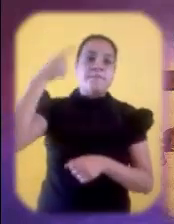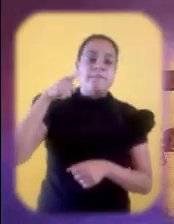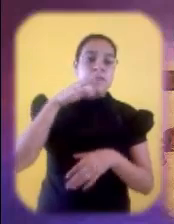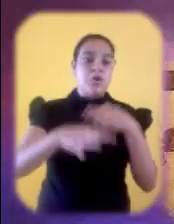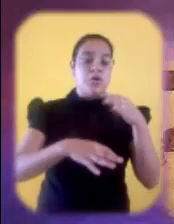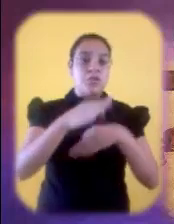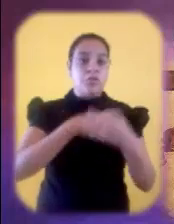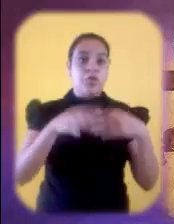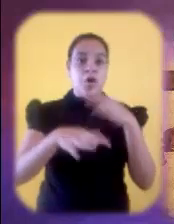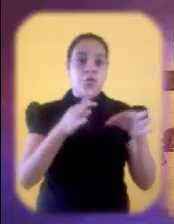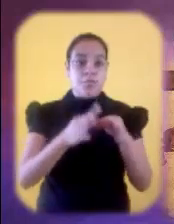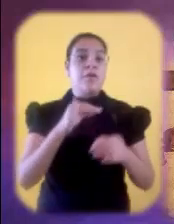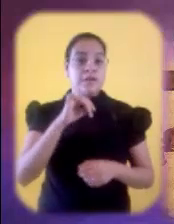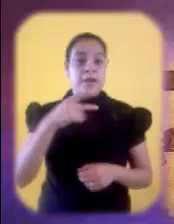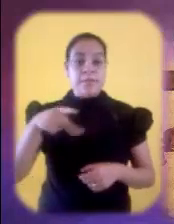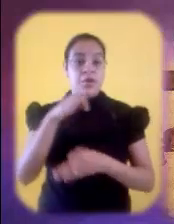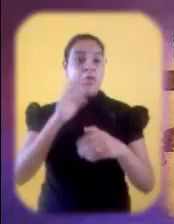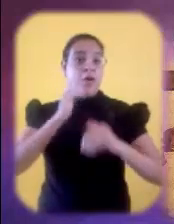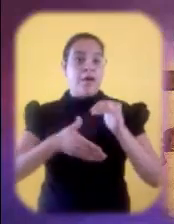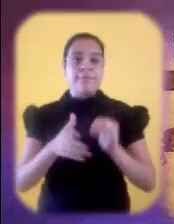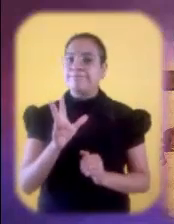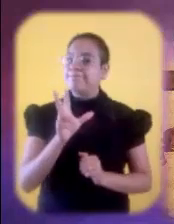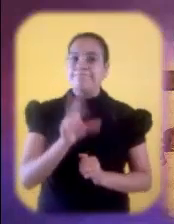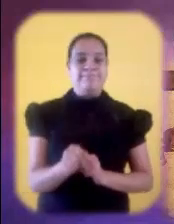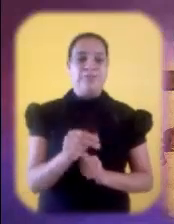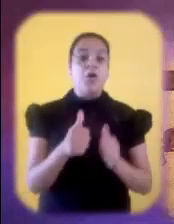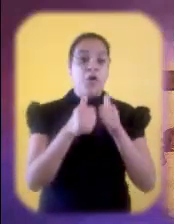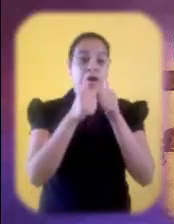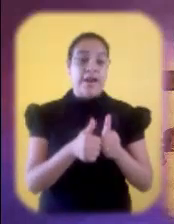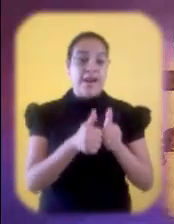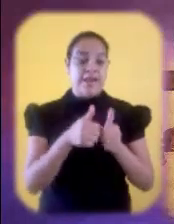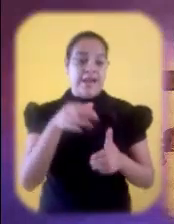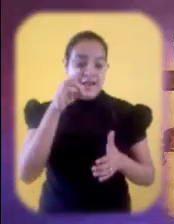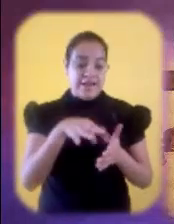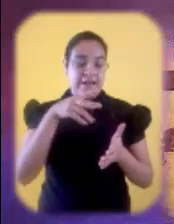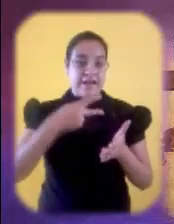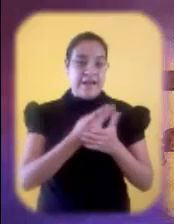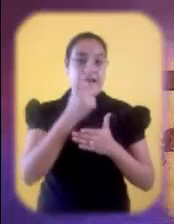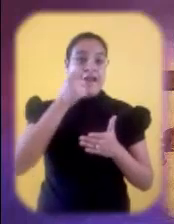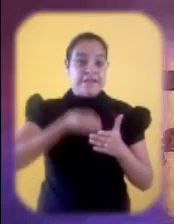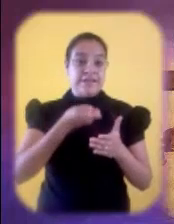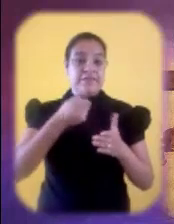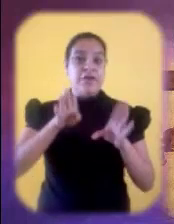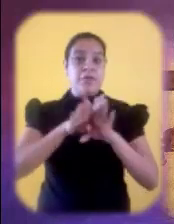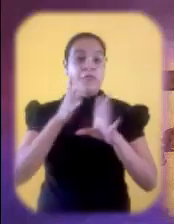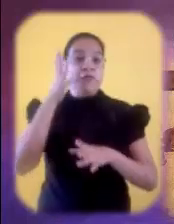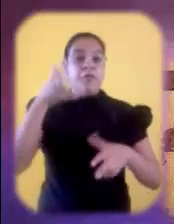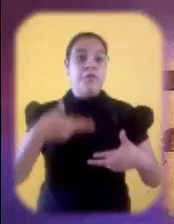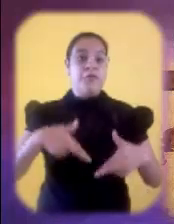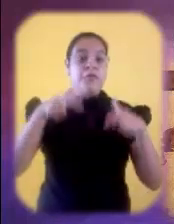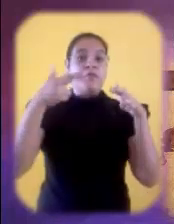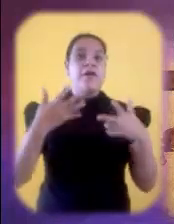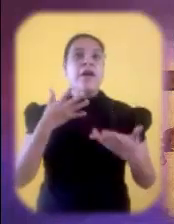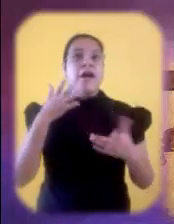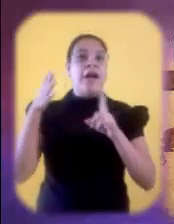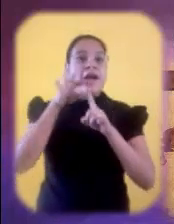Padre. Todo se ha cumplido, pero no todo está terminado. Queda la semilla de la resurrección